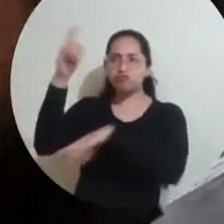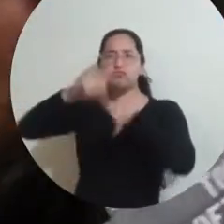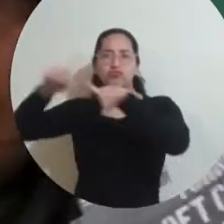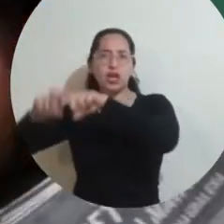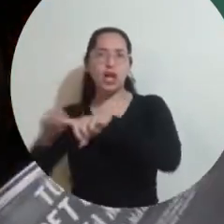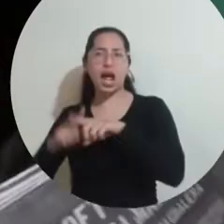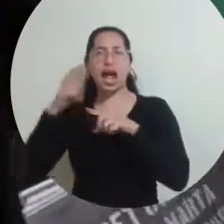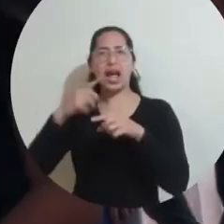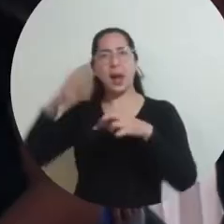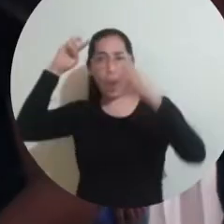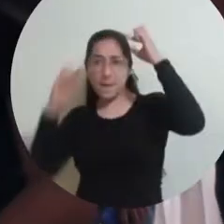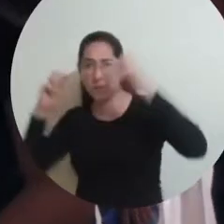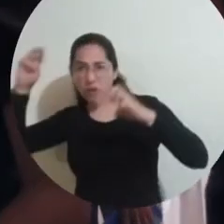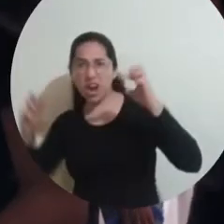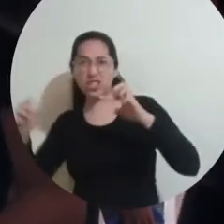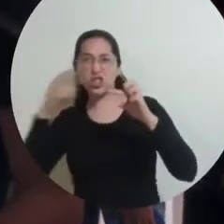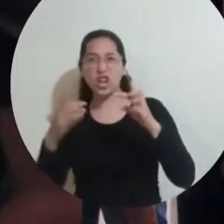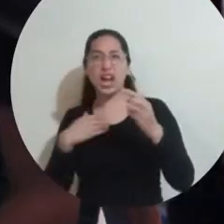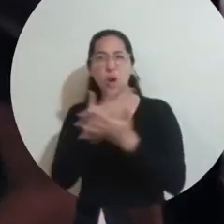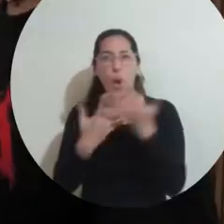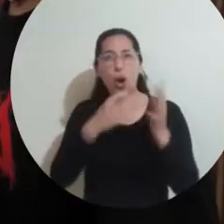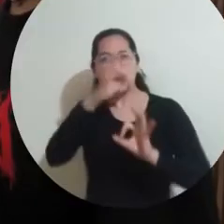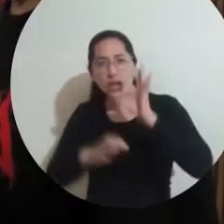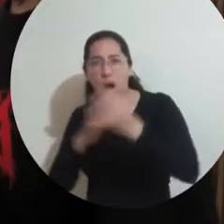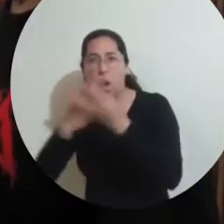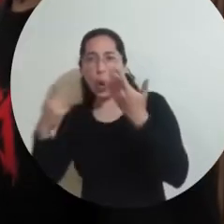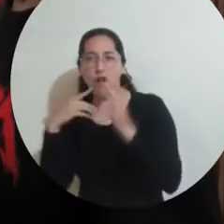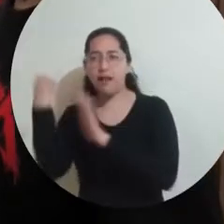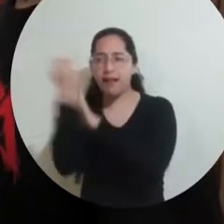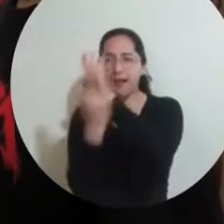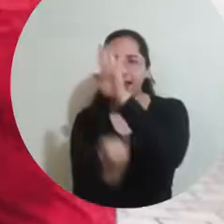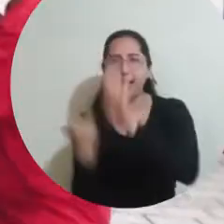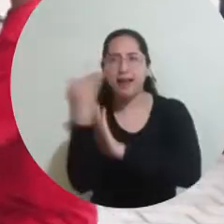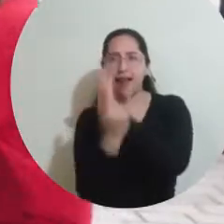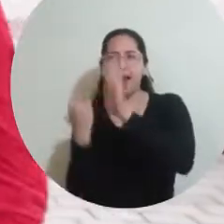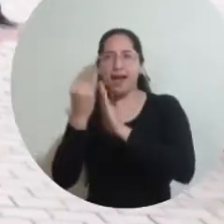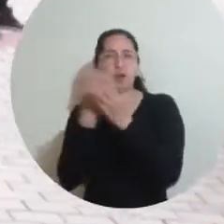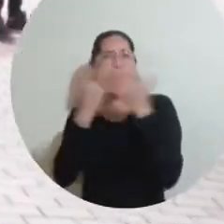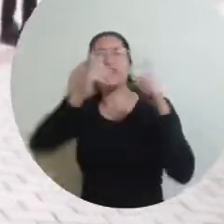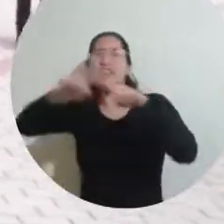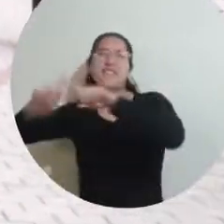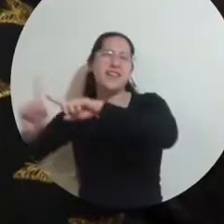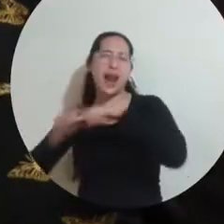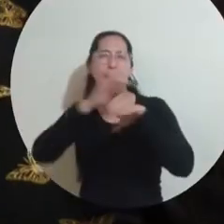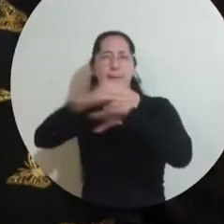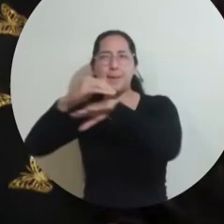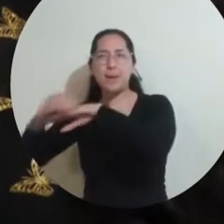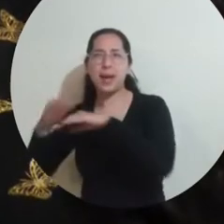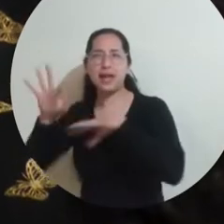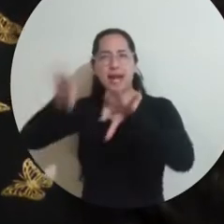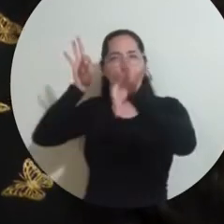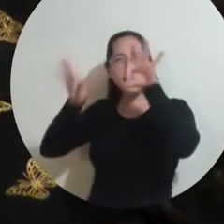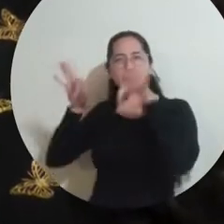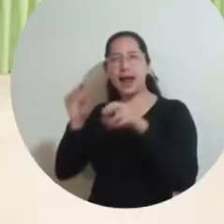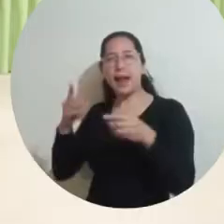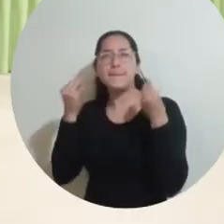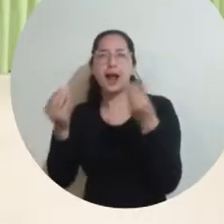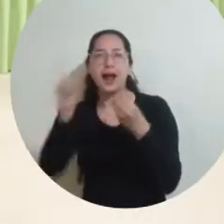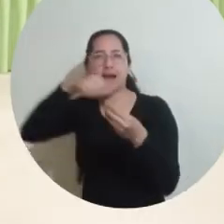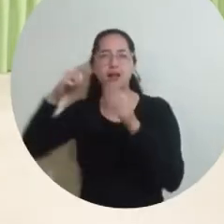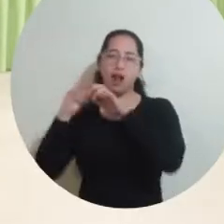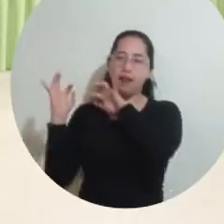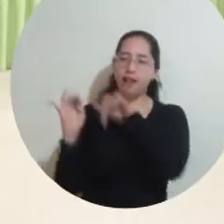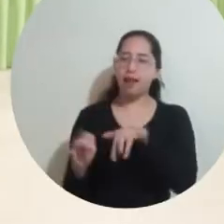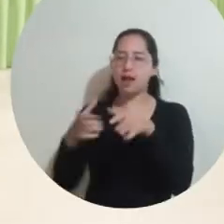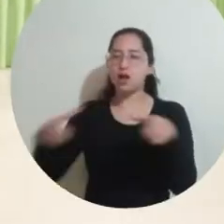exposición donde participaron coleccionistas, caricaturistas, tiendas anime, creadores de armas de espuma, entre otros invitados especiales que